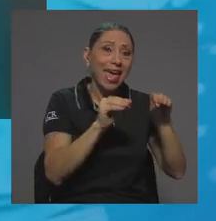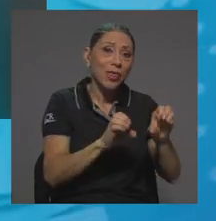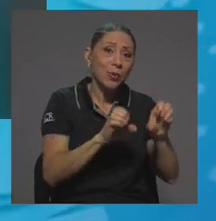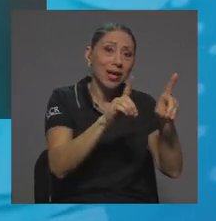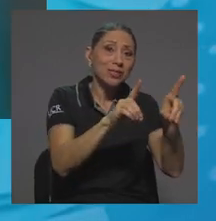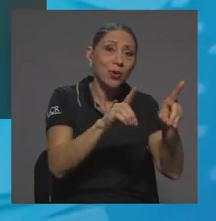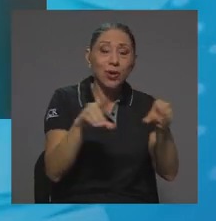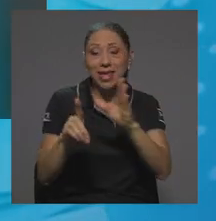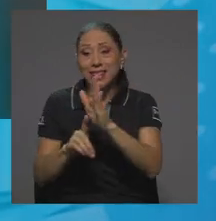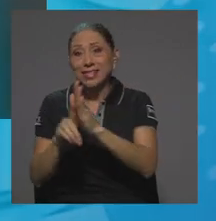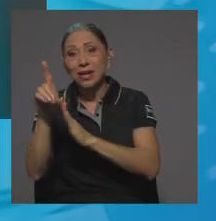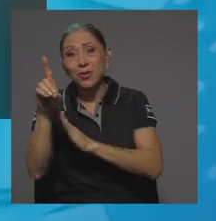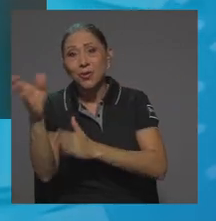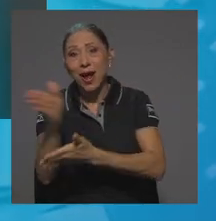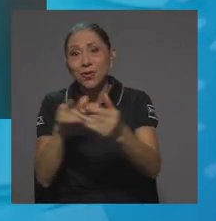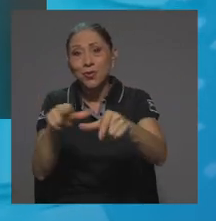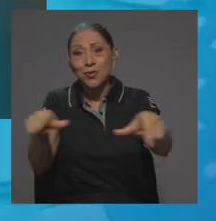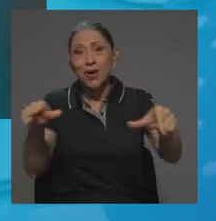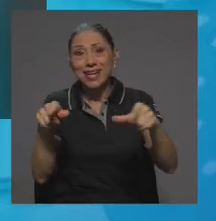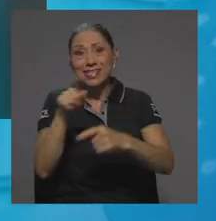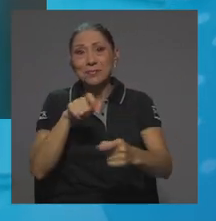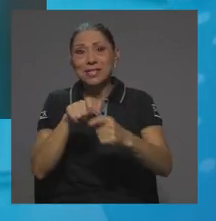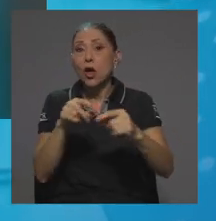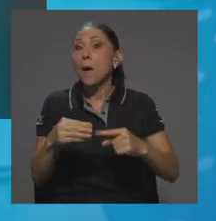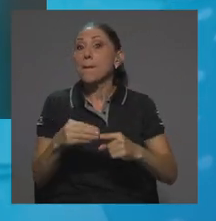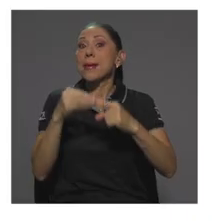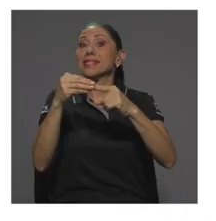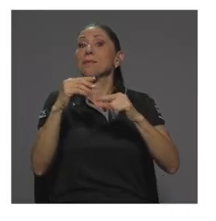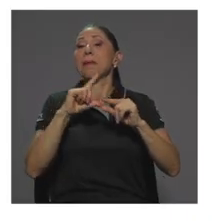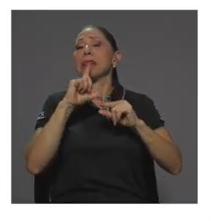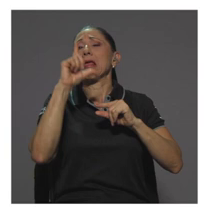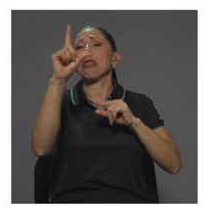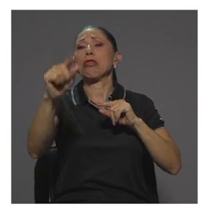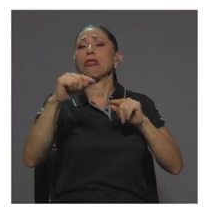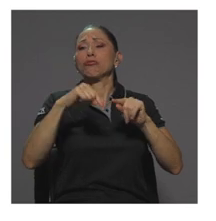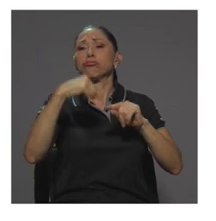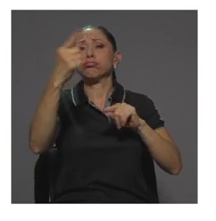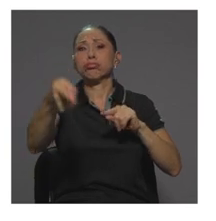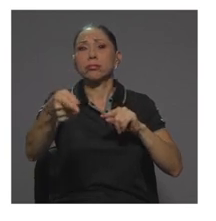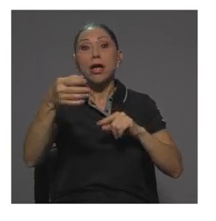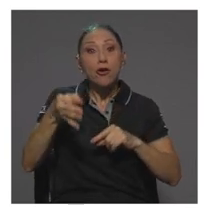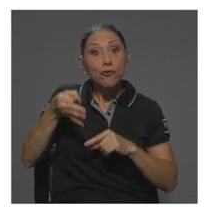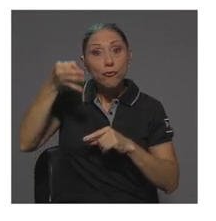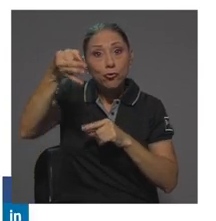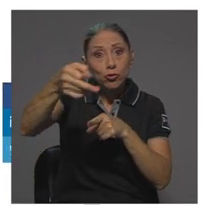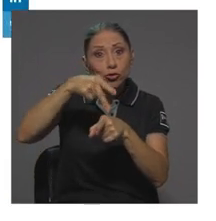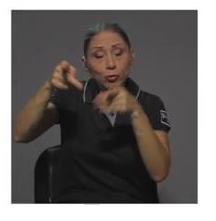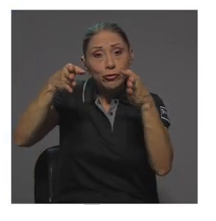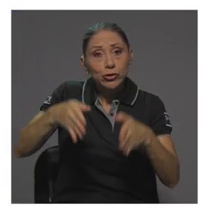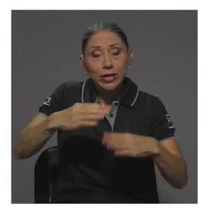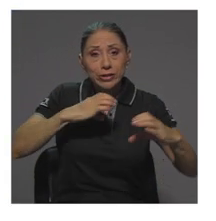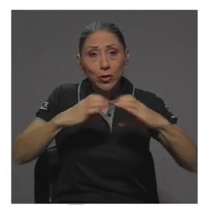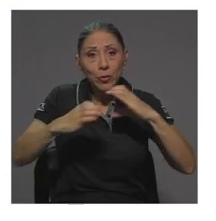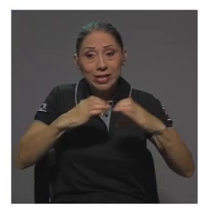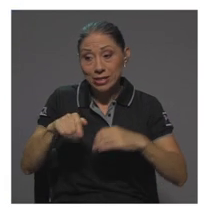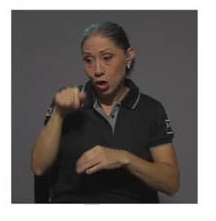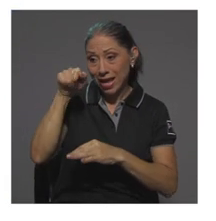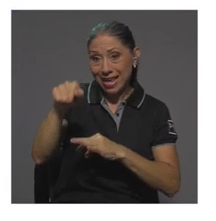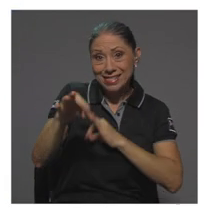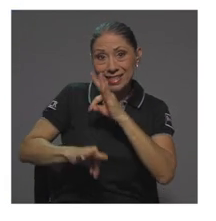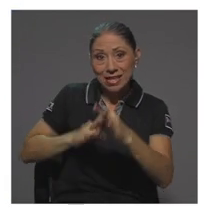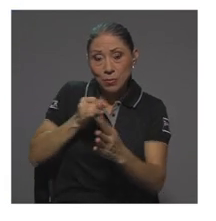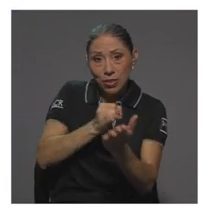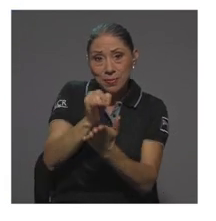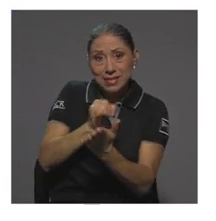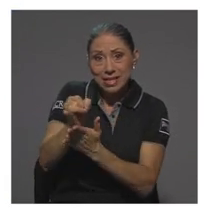algunos lugares en específico, principalmente los que están fuera del GAM. Para los futuros profesionales en comunicación, este tipo de investigaciones